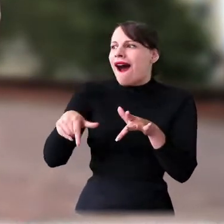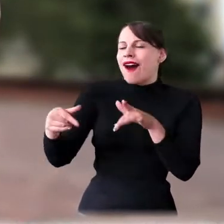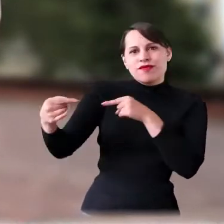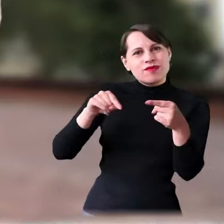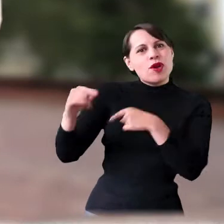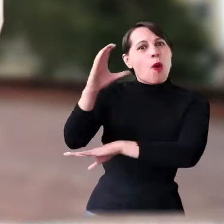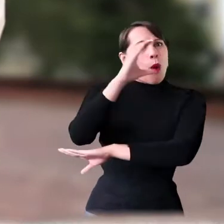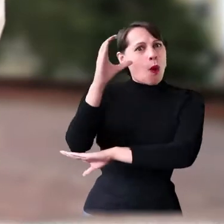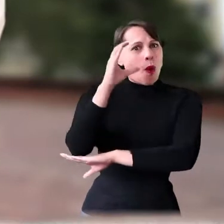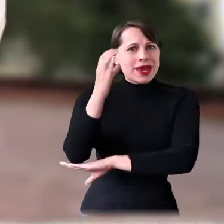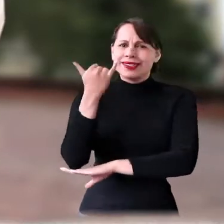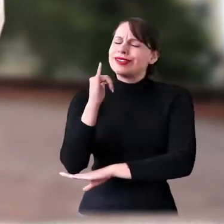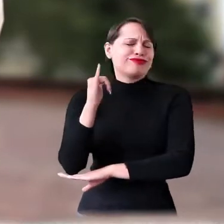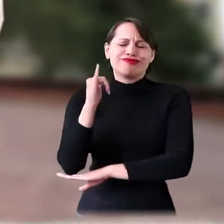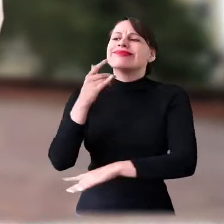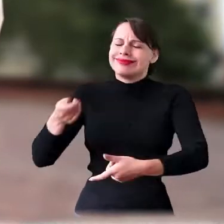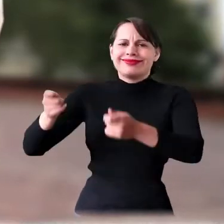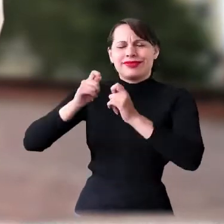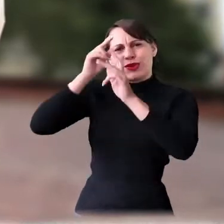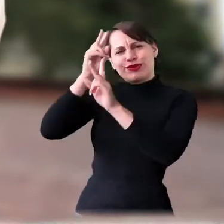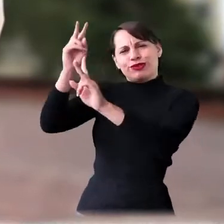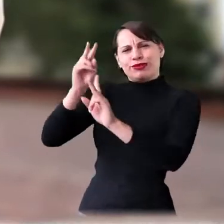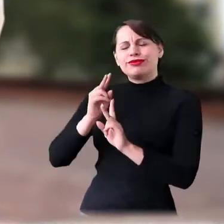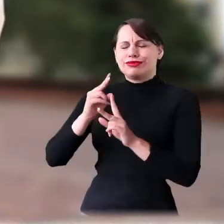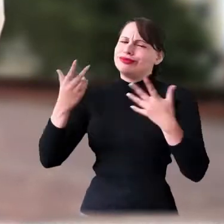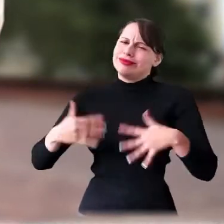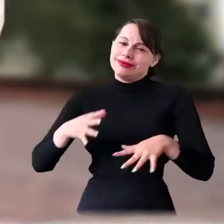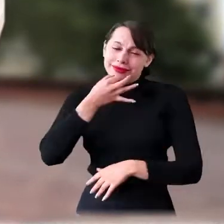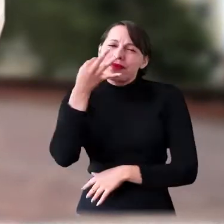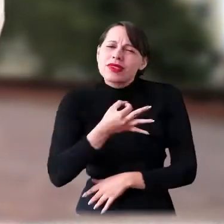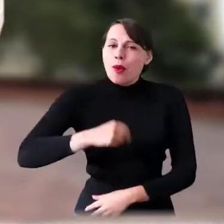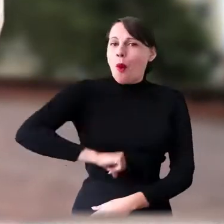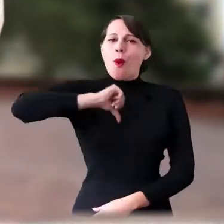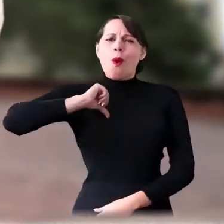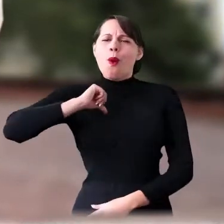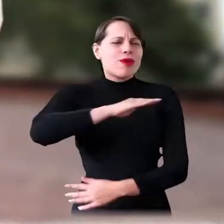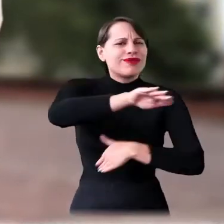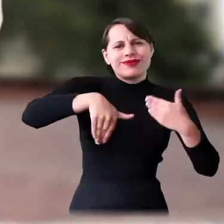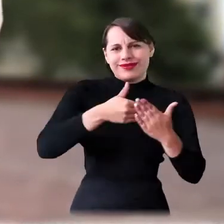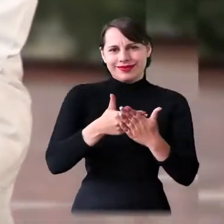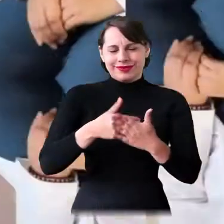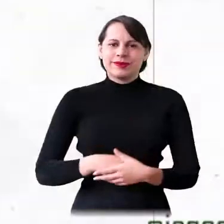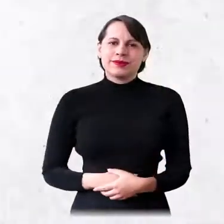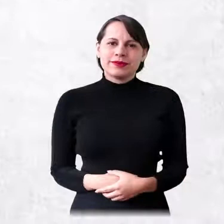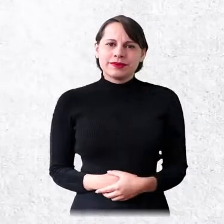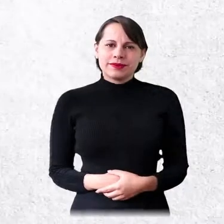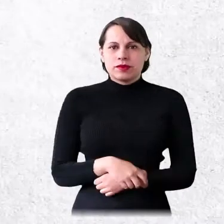Colombia, sino pues en este momento habrá obtenido nuestro triunfo. Entonces realmente es un orgullo para todos.